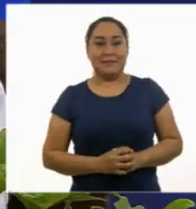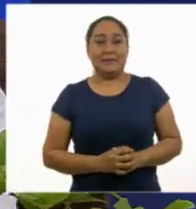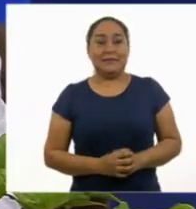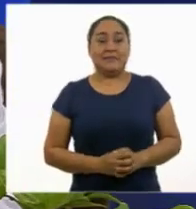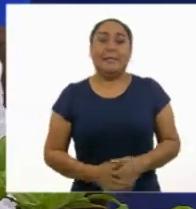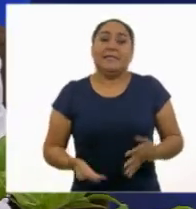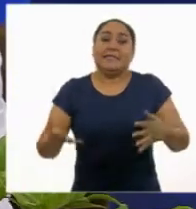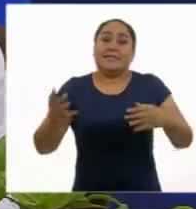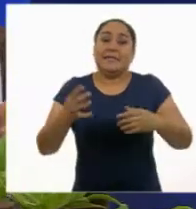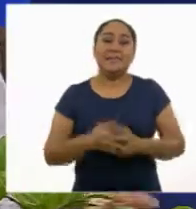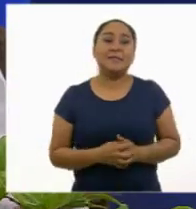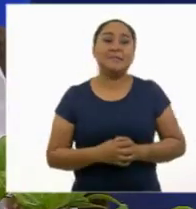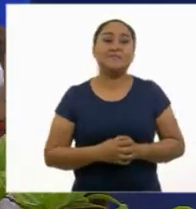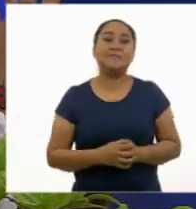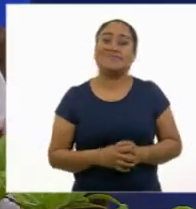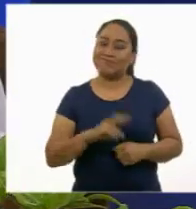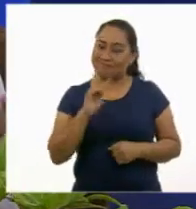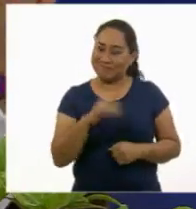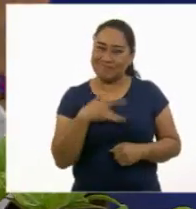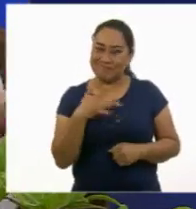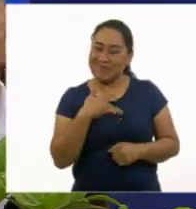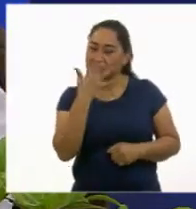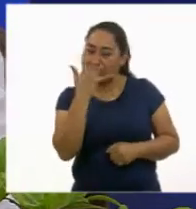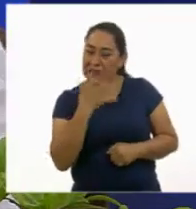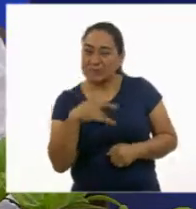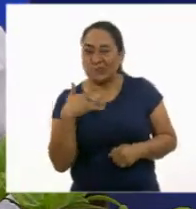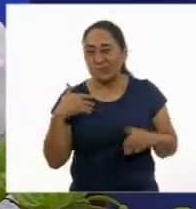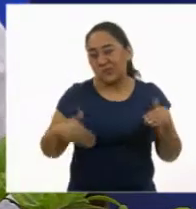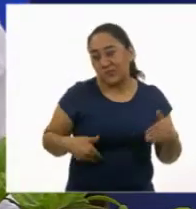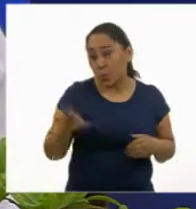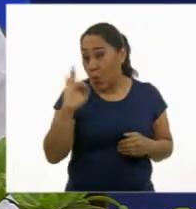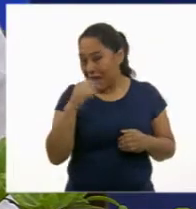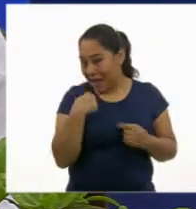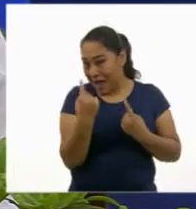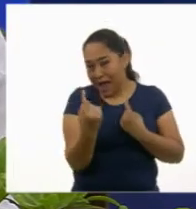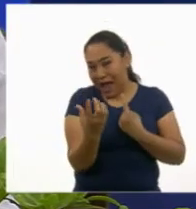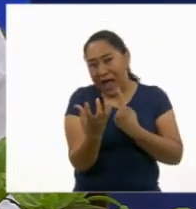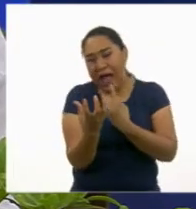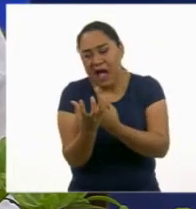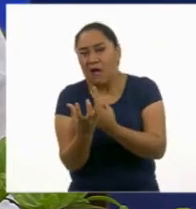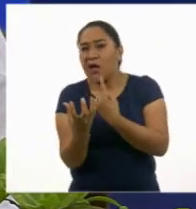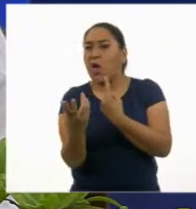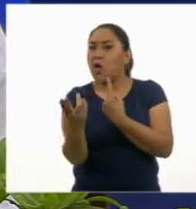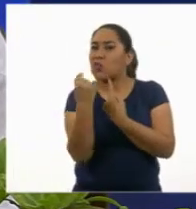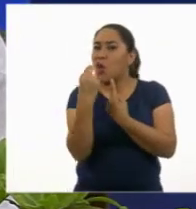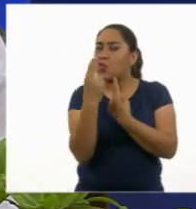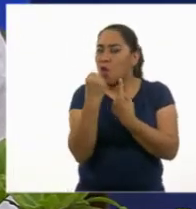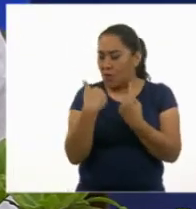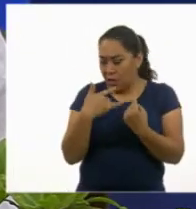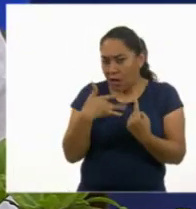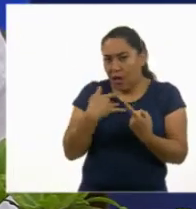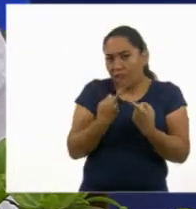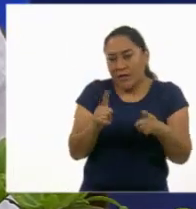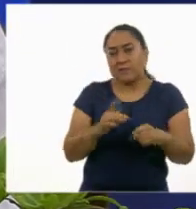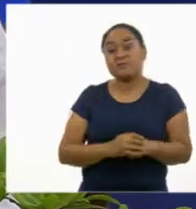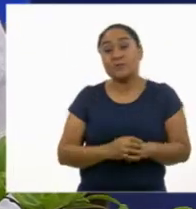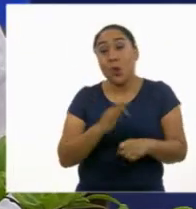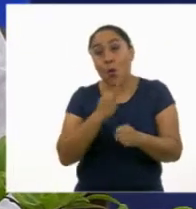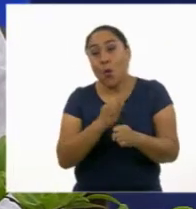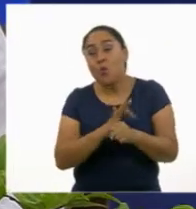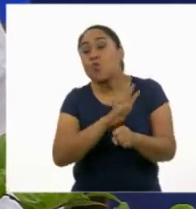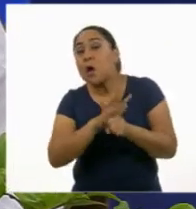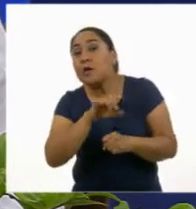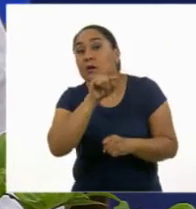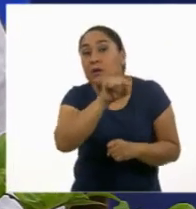¡Ay! ¡Qué incómodo y triste es cuando alguien no te acepta en un grupo por ser diferente! ¿A alguien de ustedes que nos está